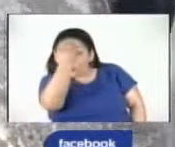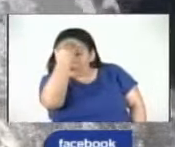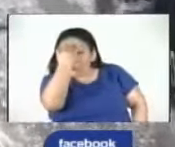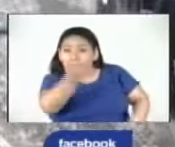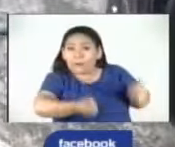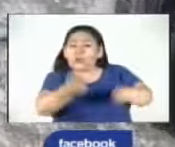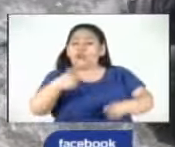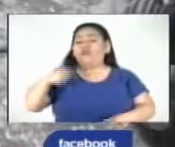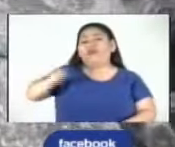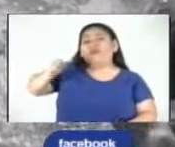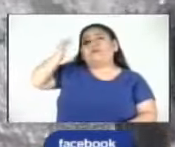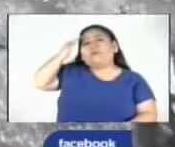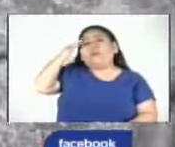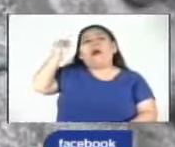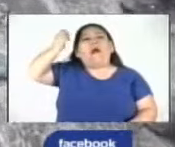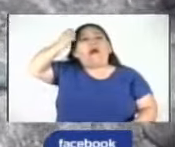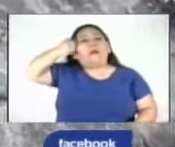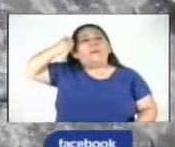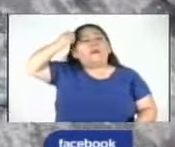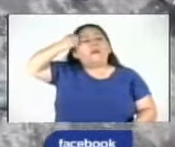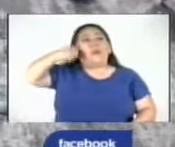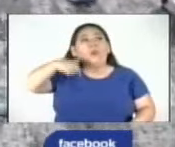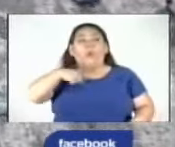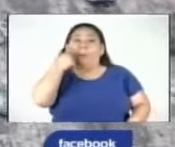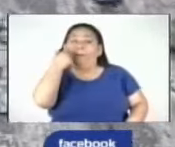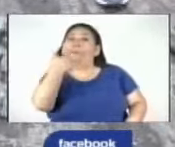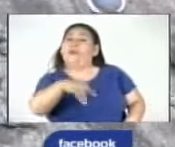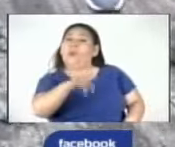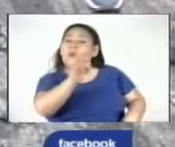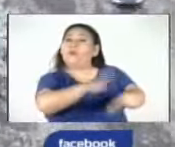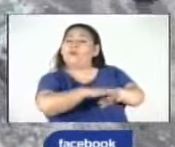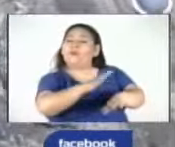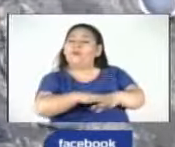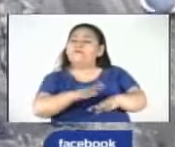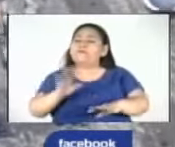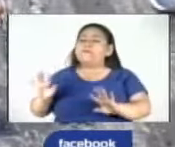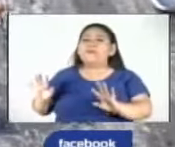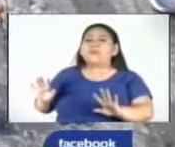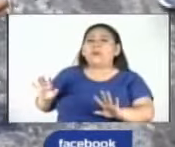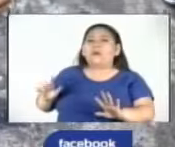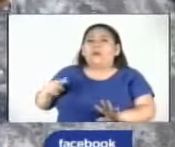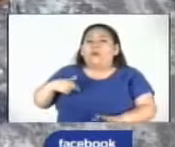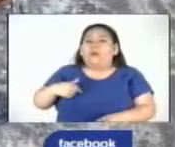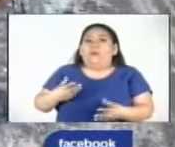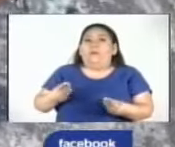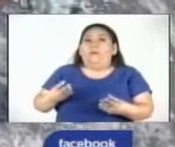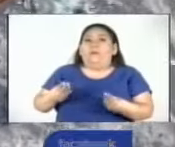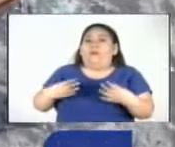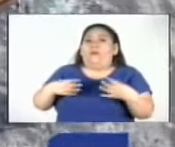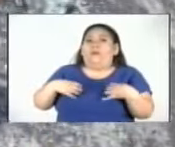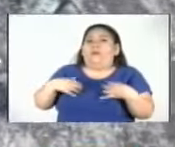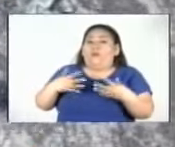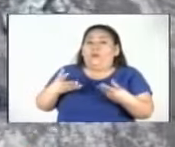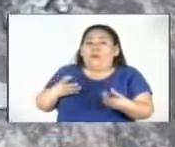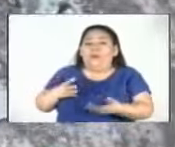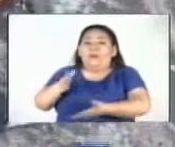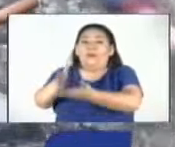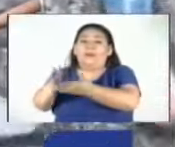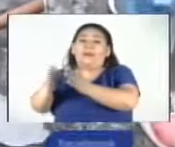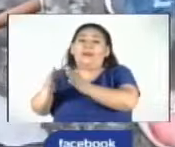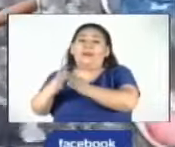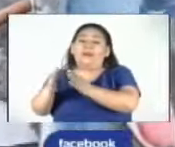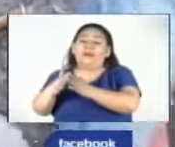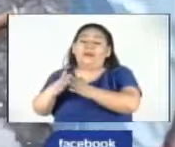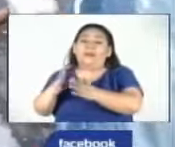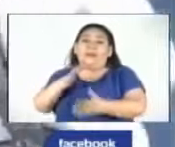sabe manejar? Me dijo, sí, ya está prendiendo. Y yo le digo, es peligroso que le dé. Yo temía por mi vida, porque yo quiero llegar a mi casa